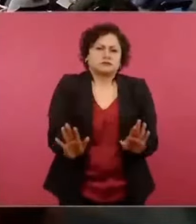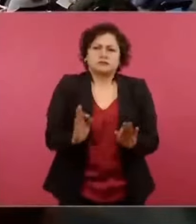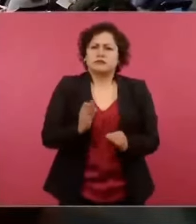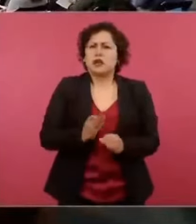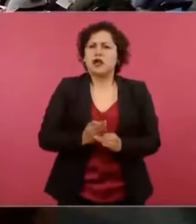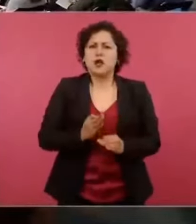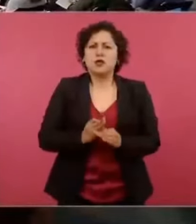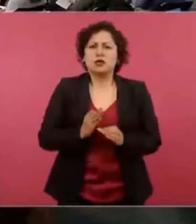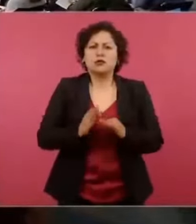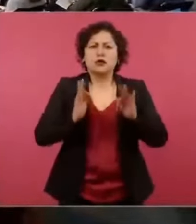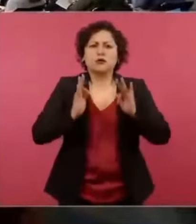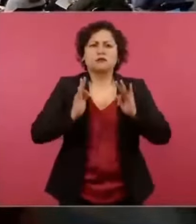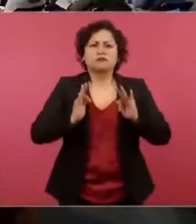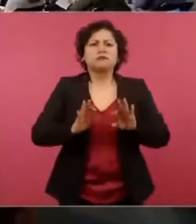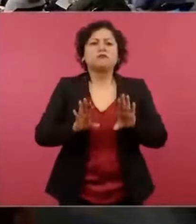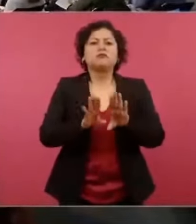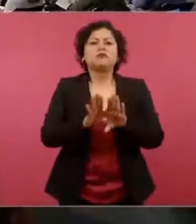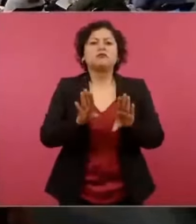a Texcoco.